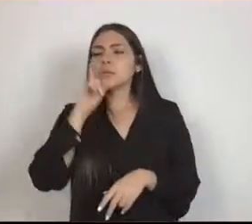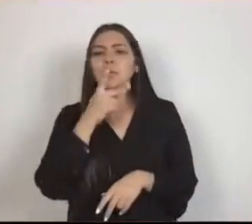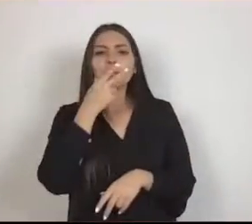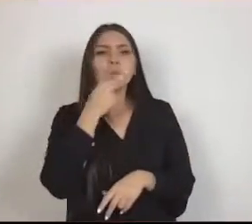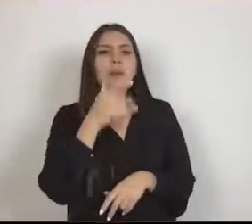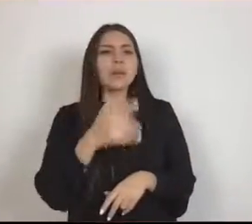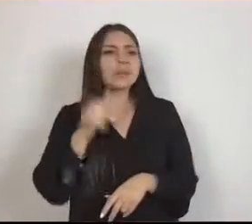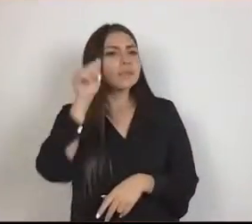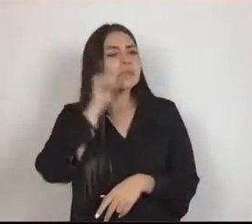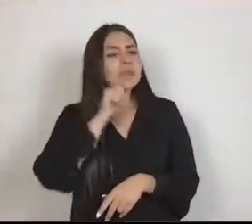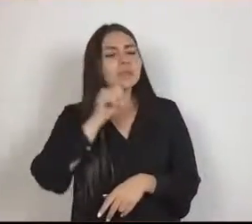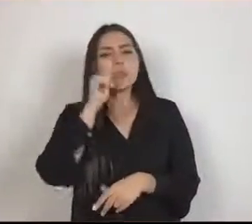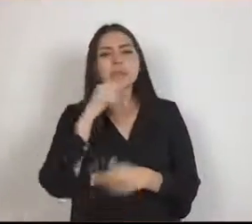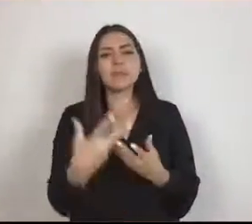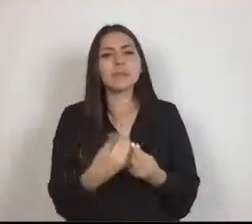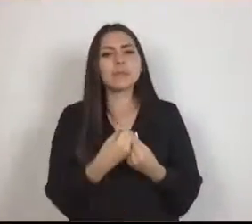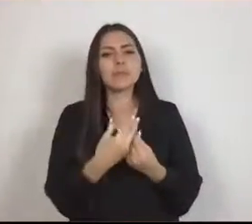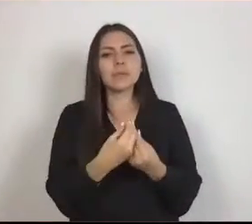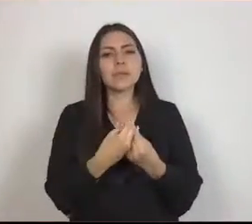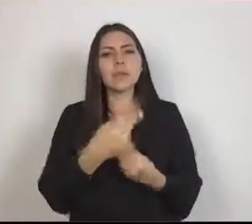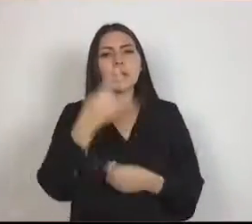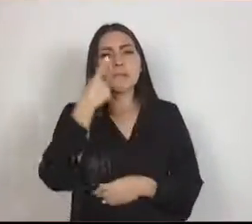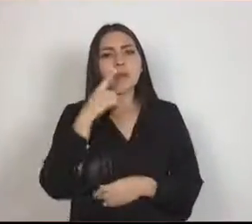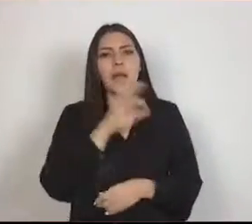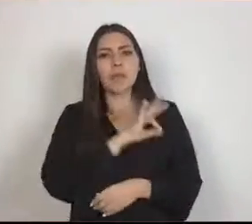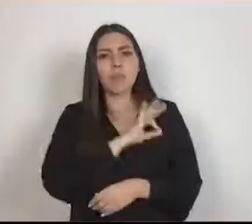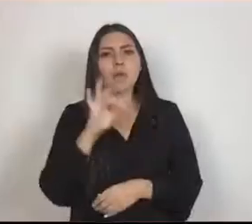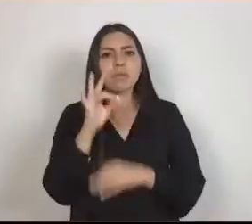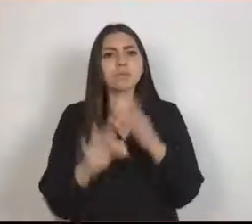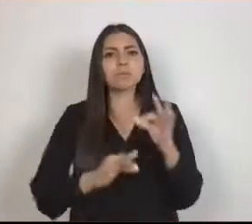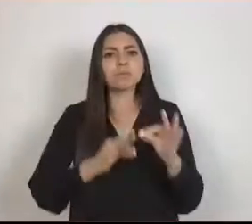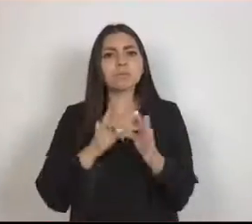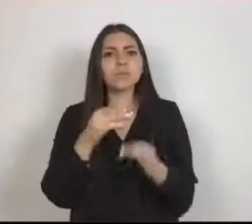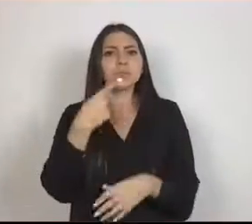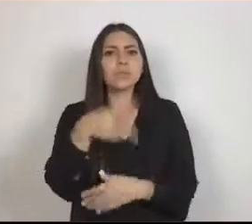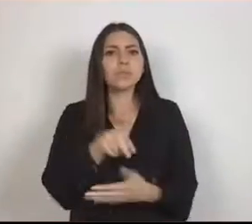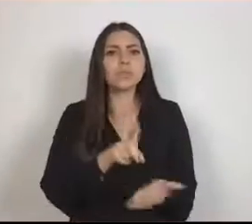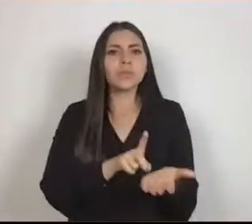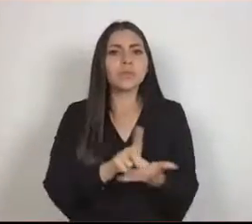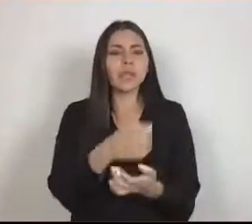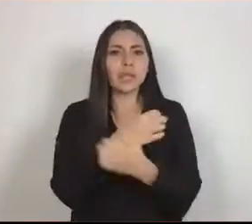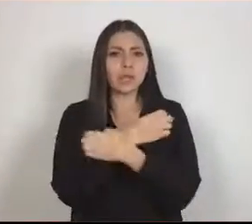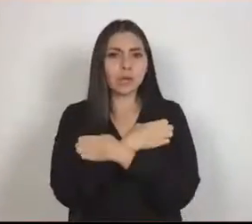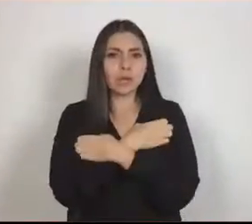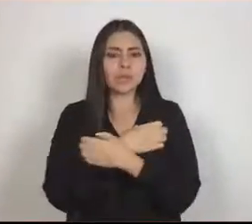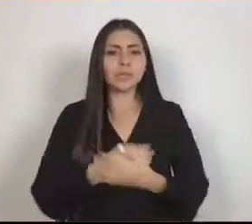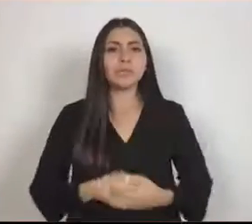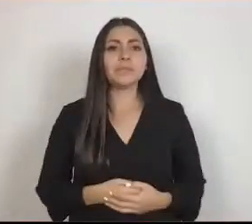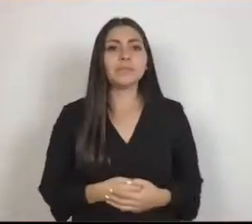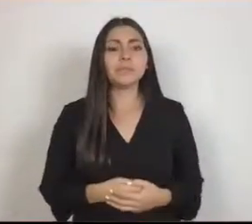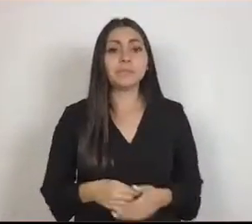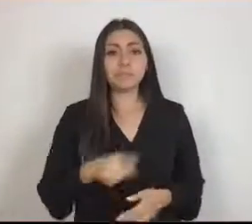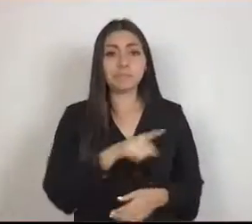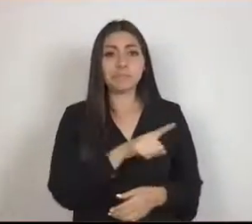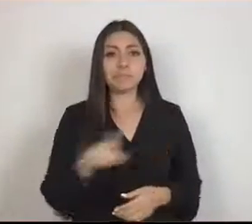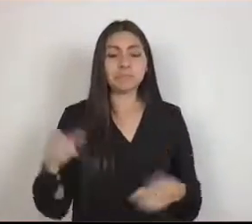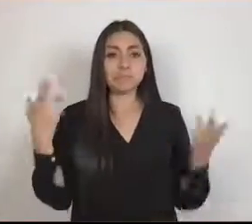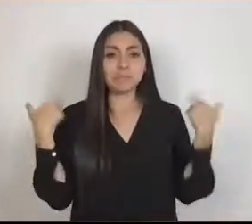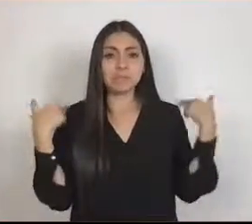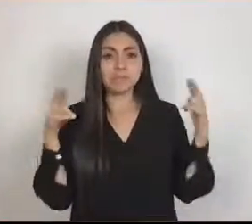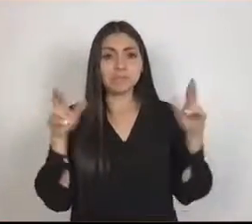su máximo derecho a la educación. Son los docentes quienes, con su compromiso,